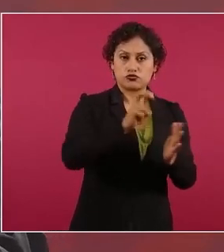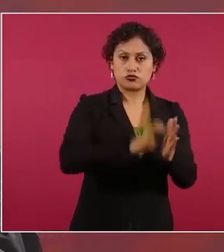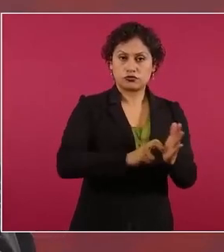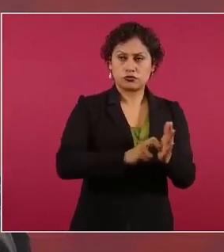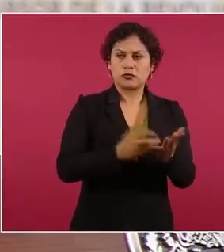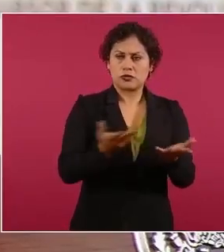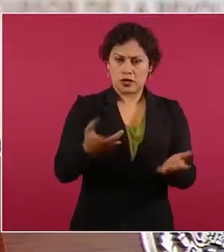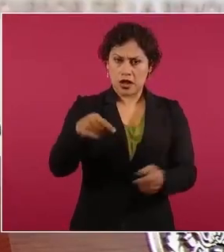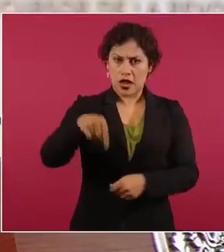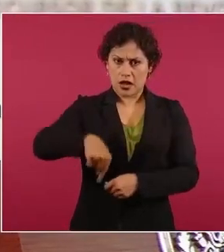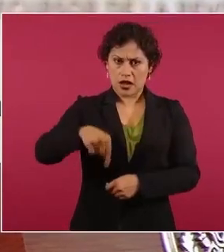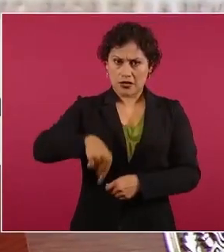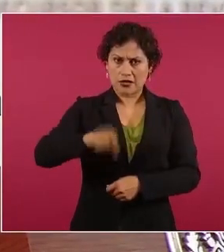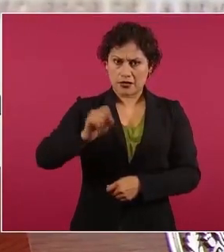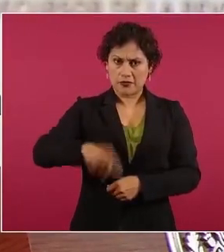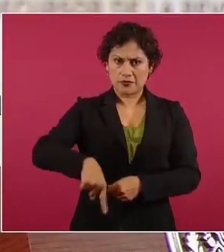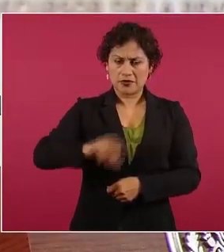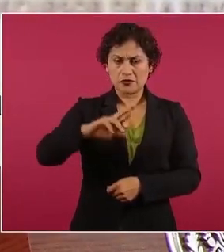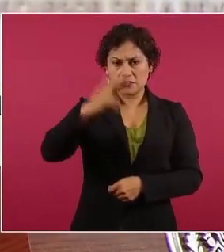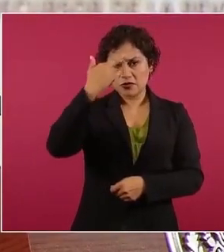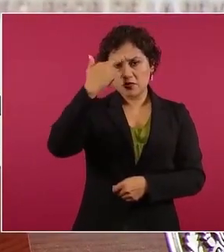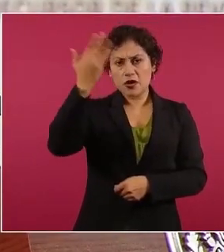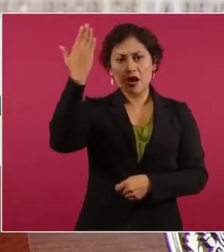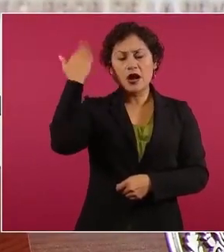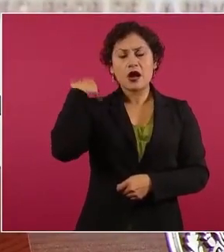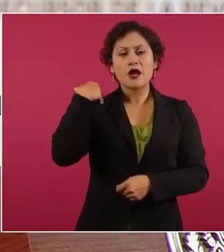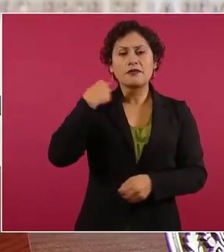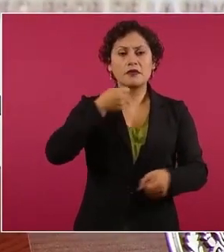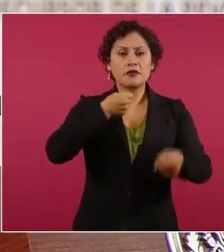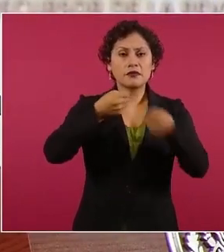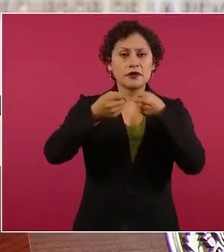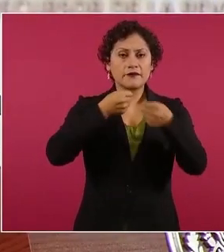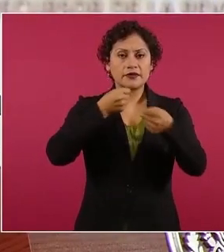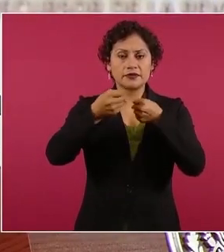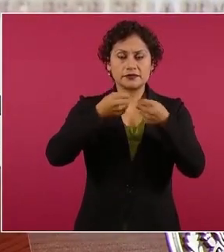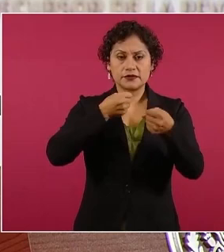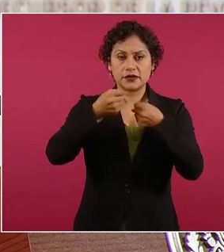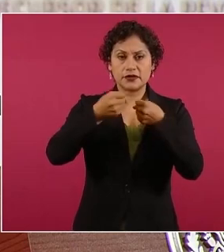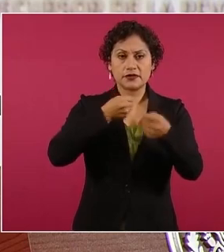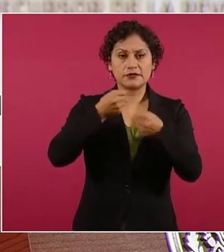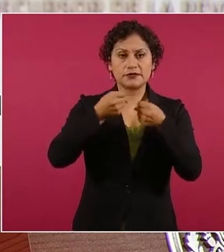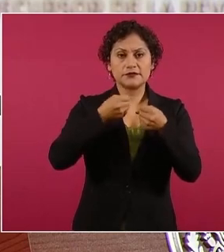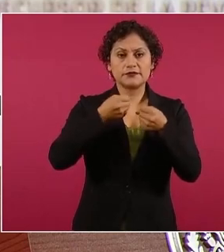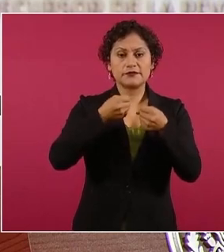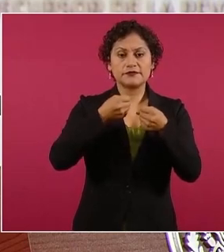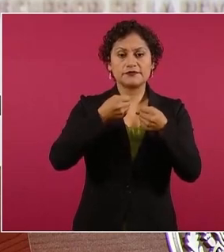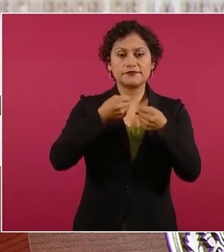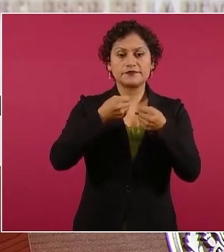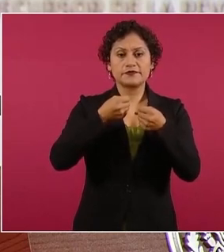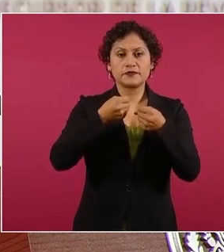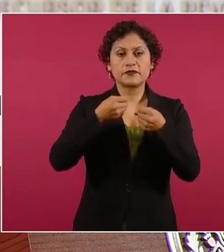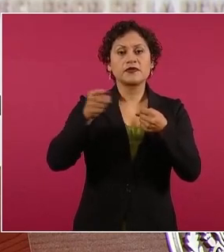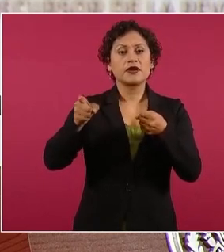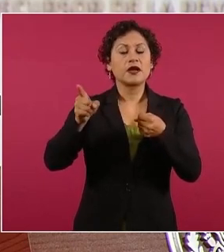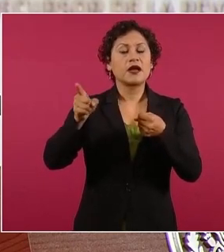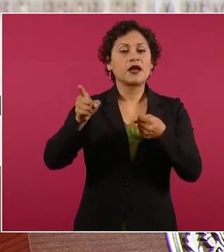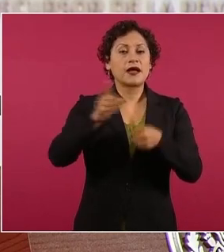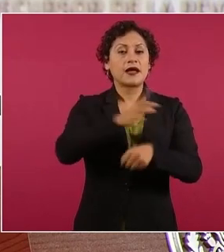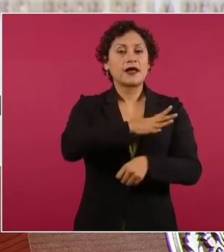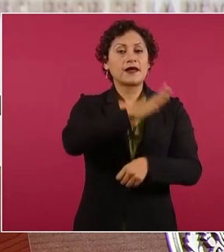una entrevista de el general Galván